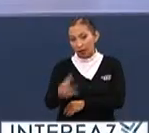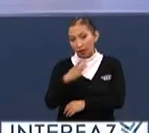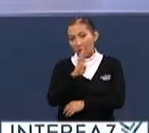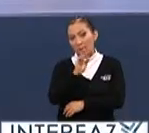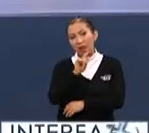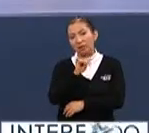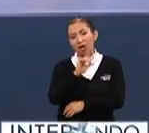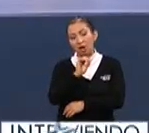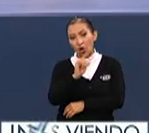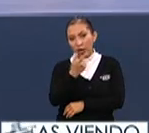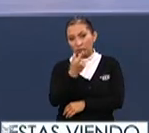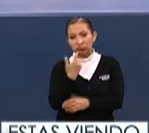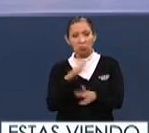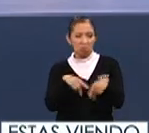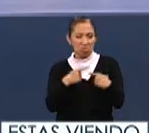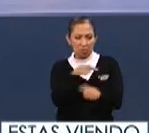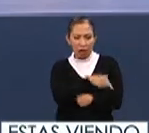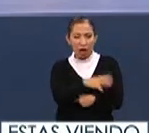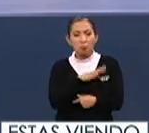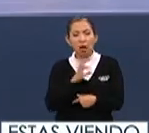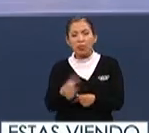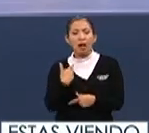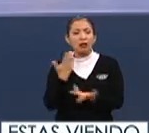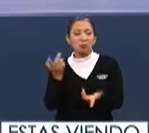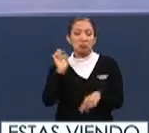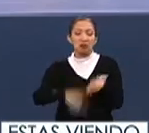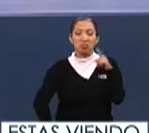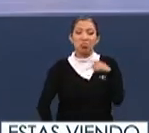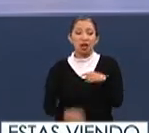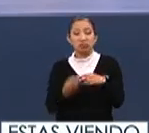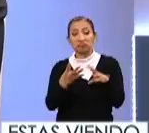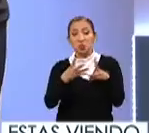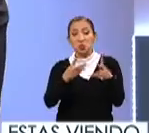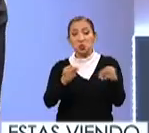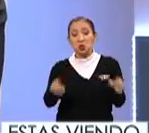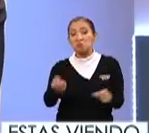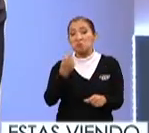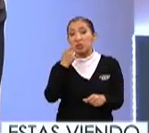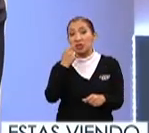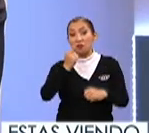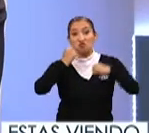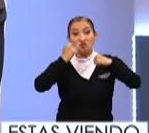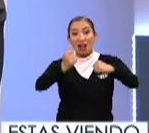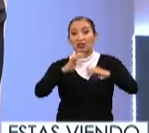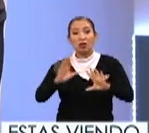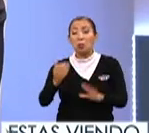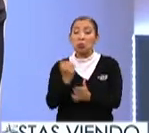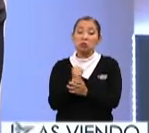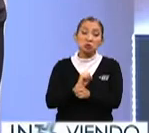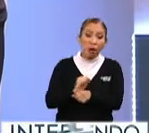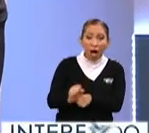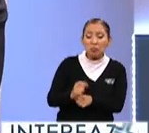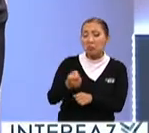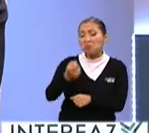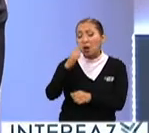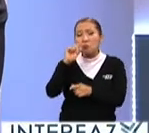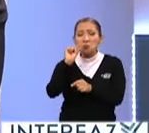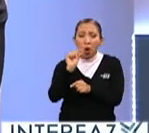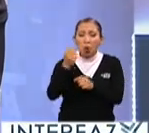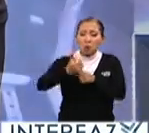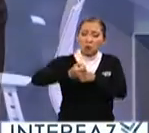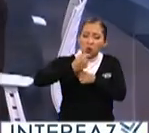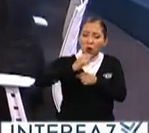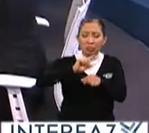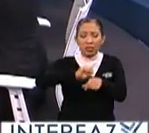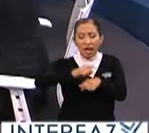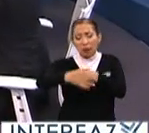una bacteria que no es tan resistente pues tú la puedes erradicar con medicamentos que no son tan tóxicos con menor número de dosis con menor número